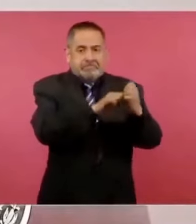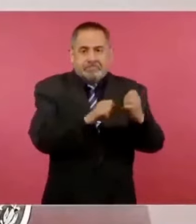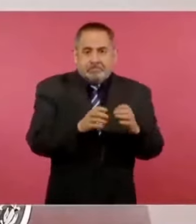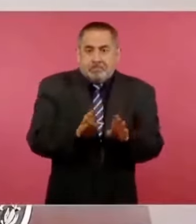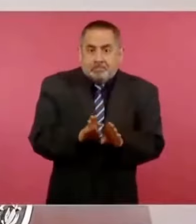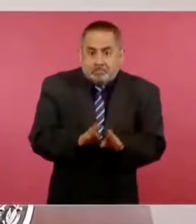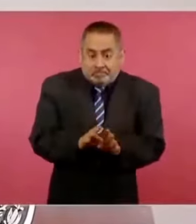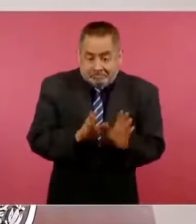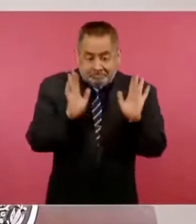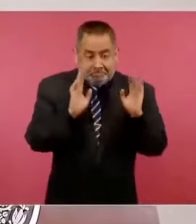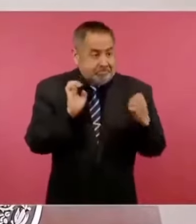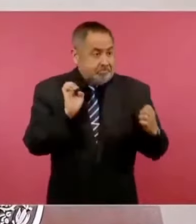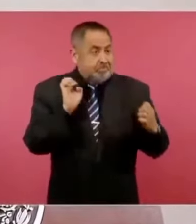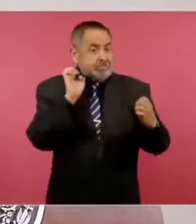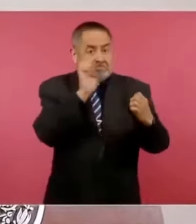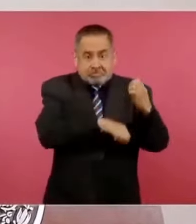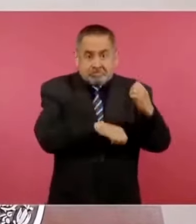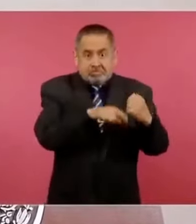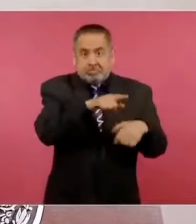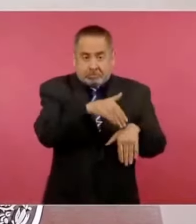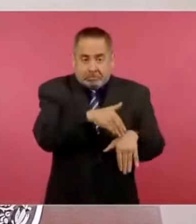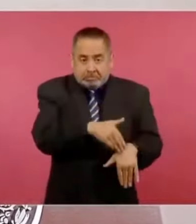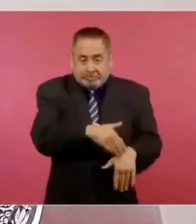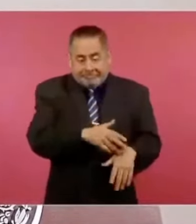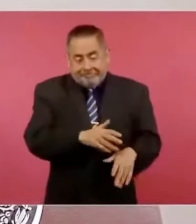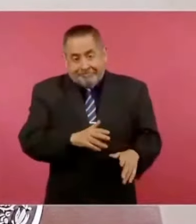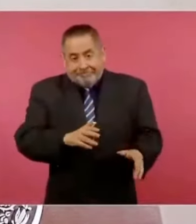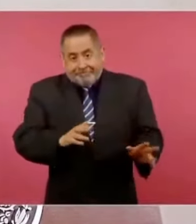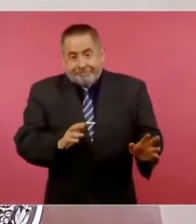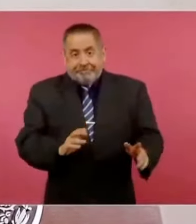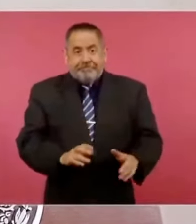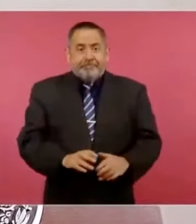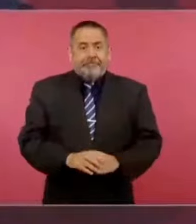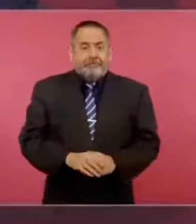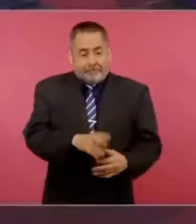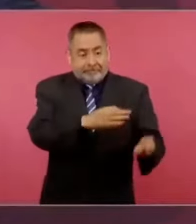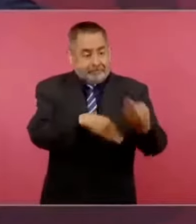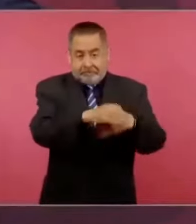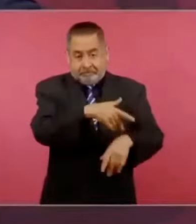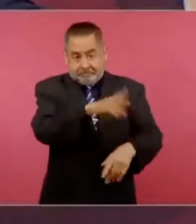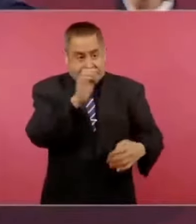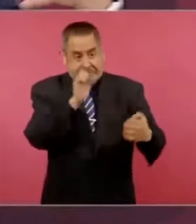a todos,